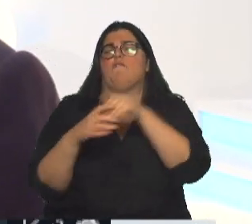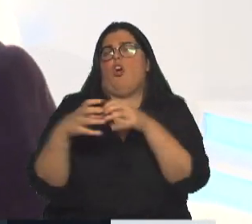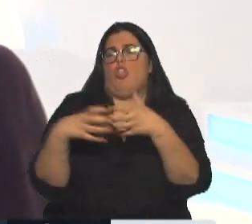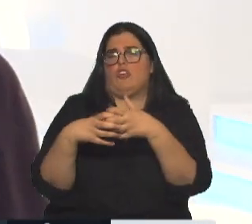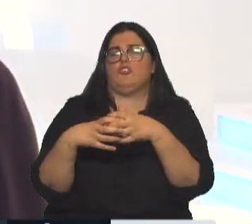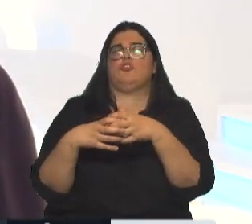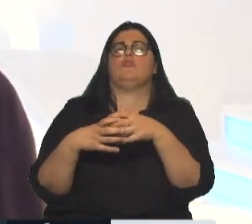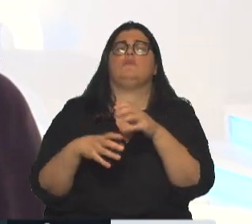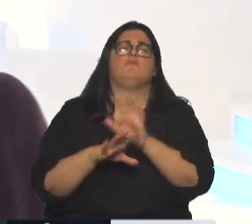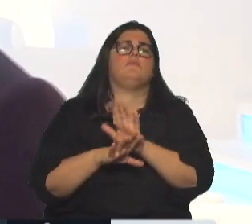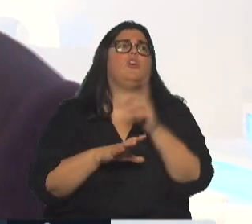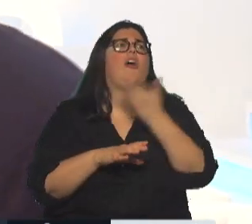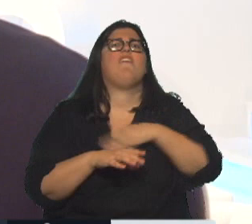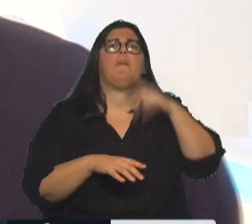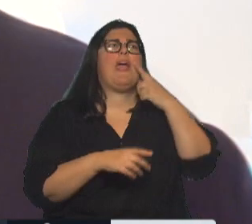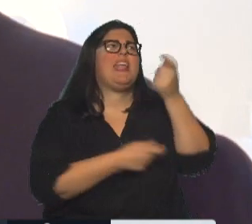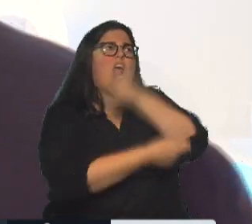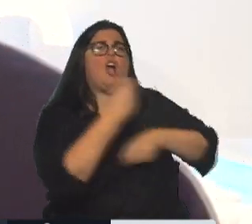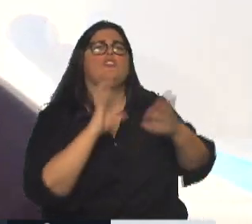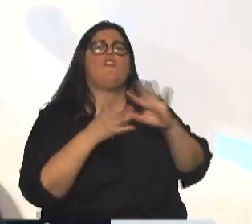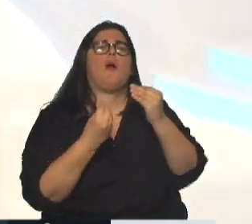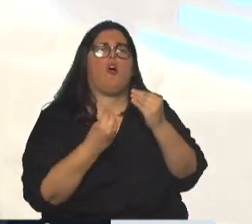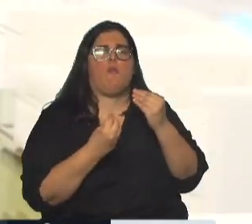firme. A cara de perro, si no te llevan puesto.